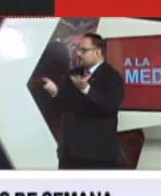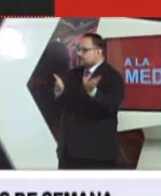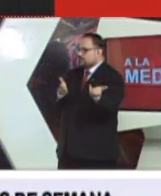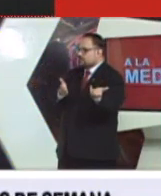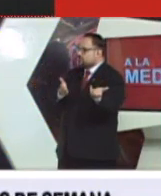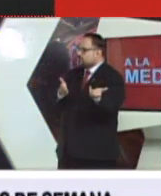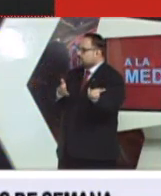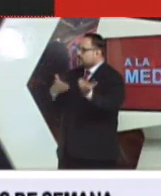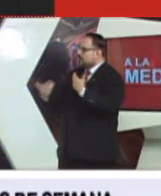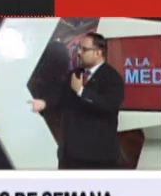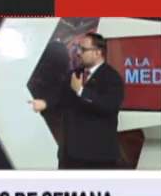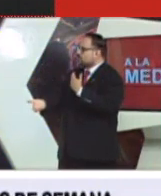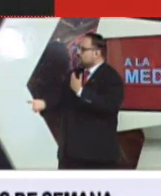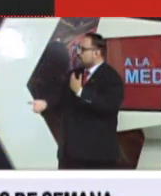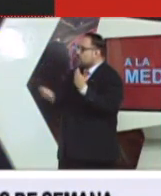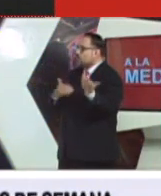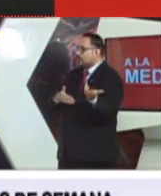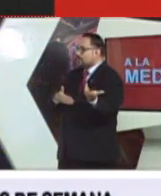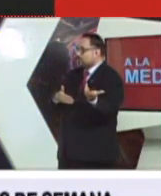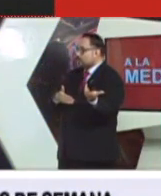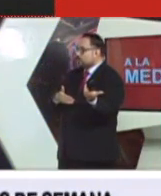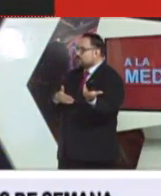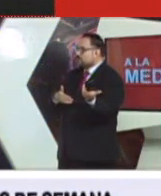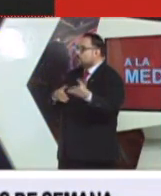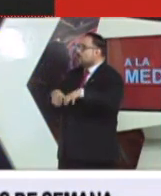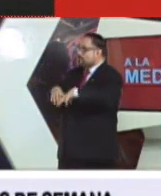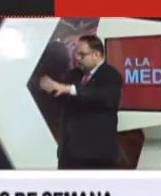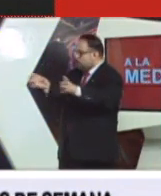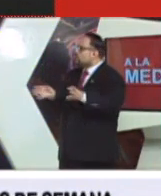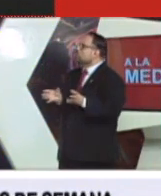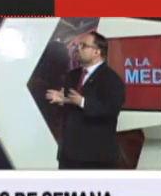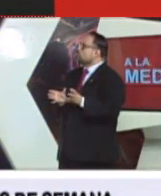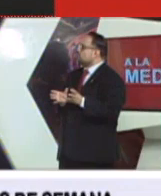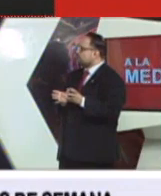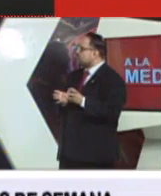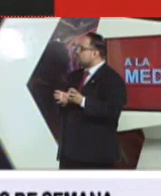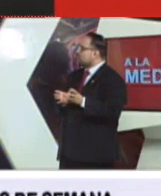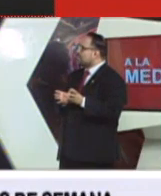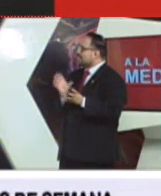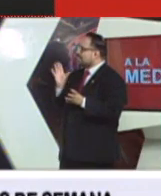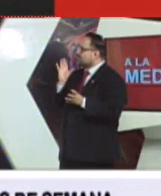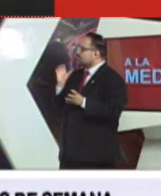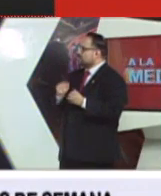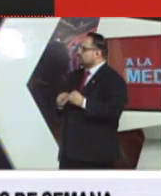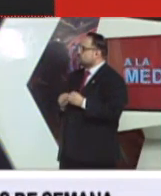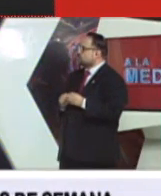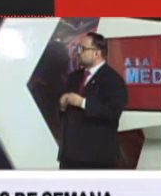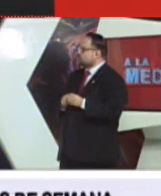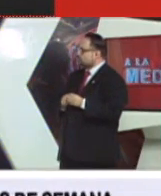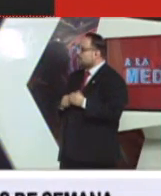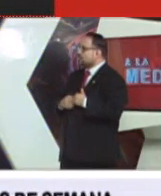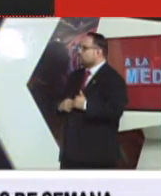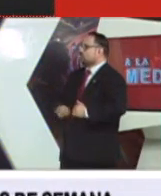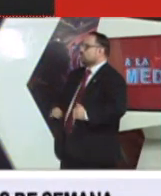salir a la calle, tal vez a un supermercado, hacer un pago al mercado mismo, pero no todavía una reactivación total en cuanto